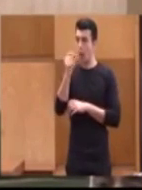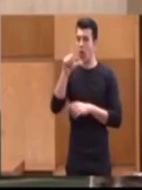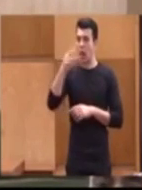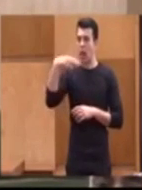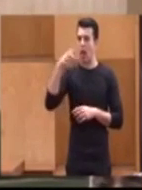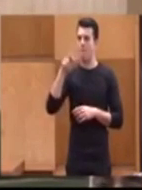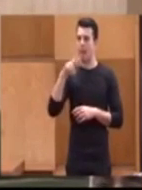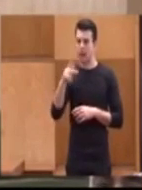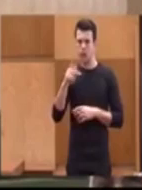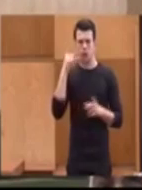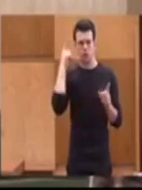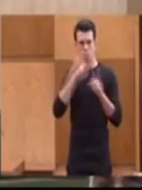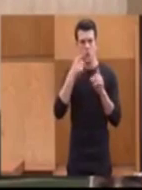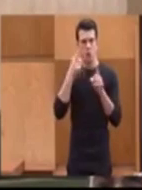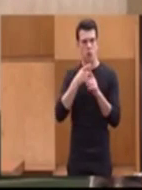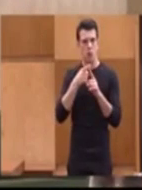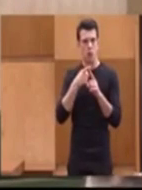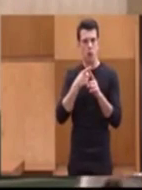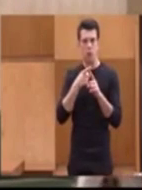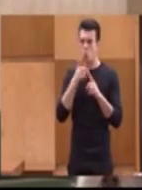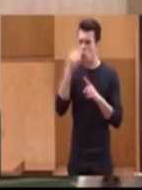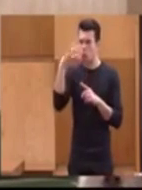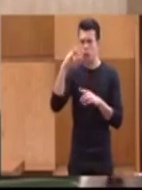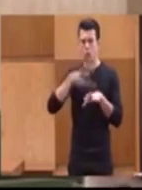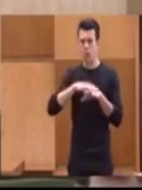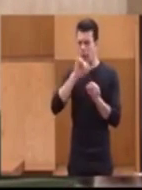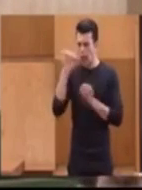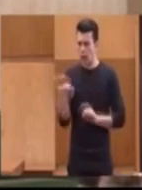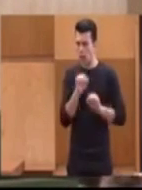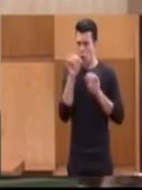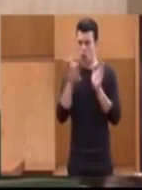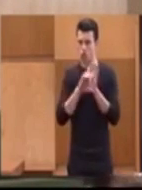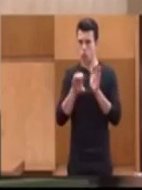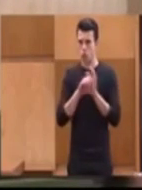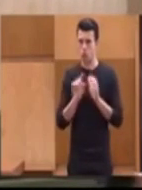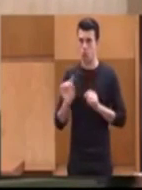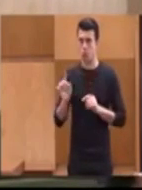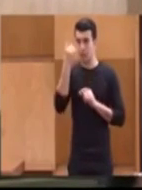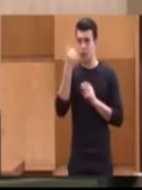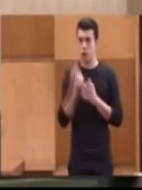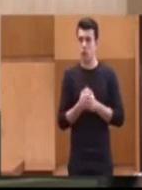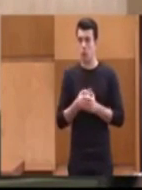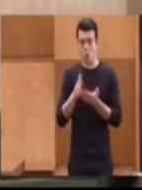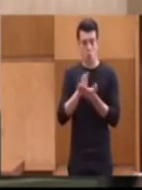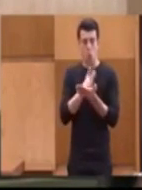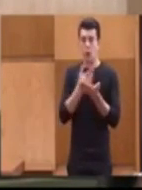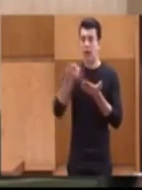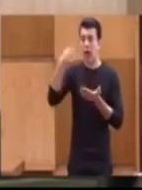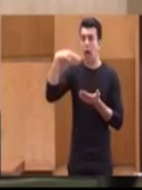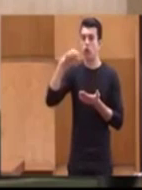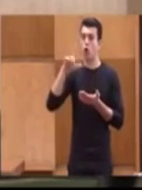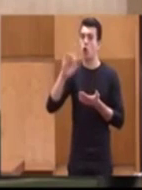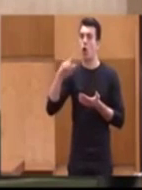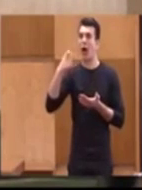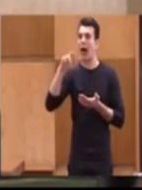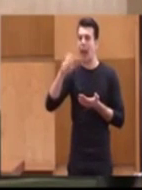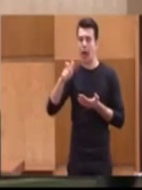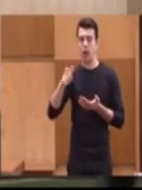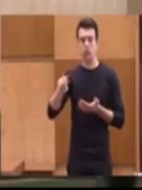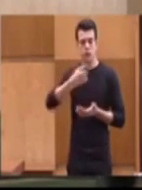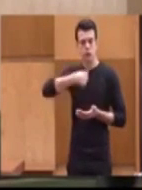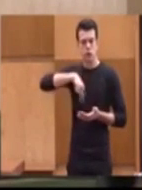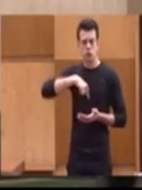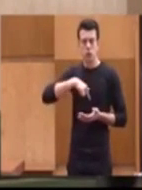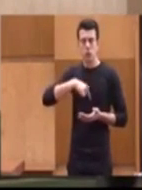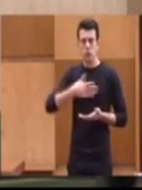plataforma dedicada expresamente para el blindaje constitucional. Primero, el poeta Antonio Gala. Los eméritos merecemos la